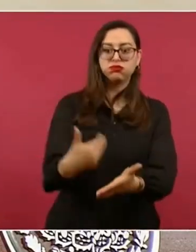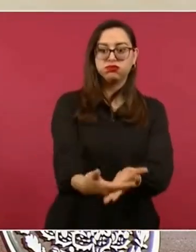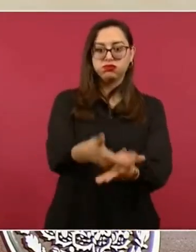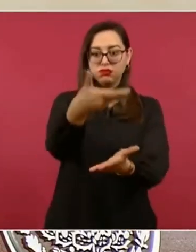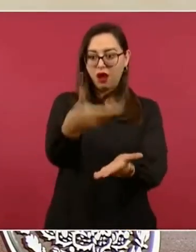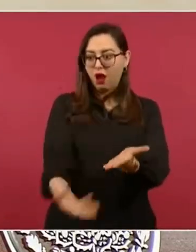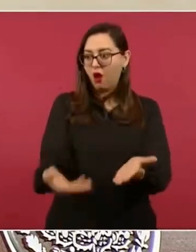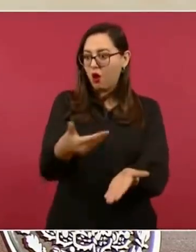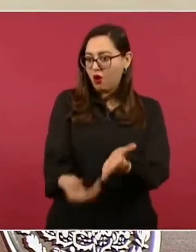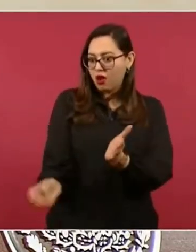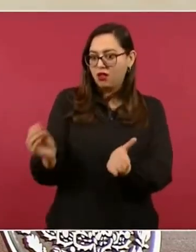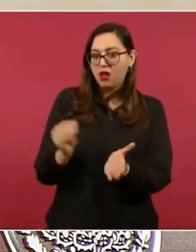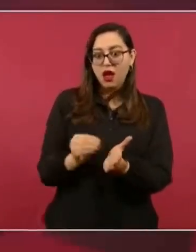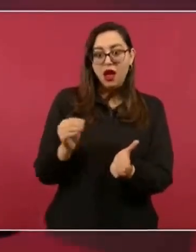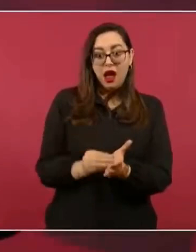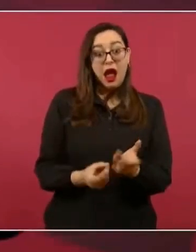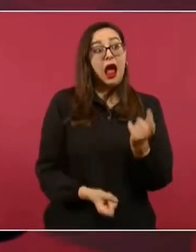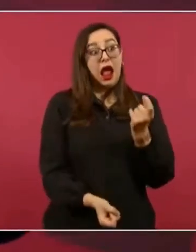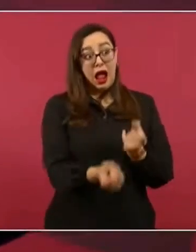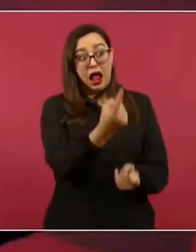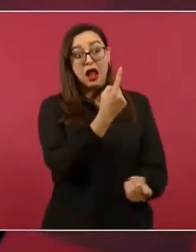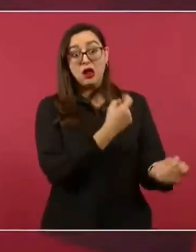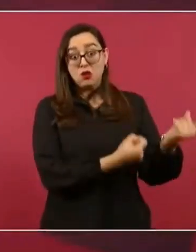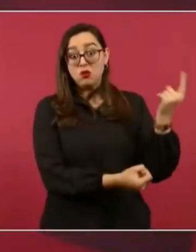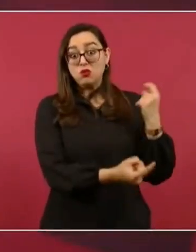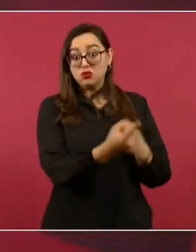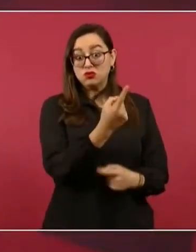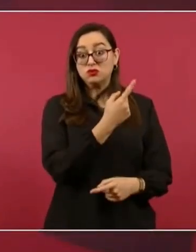ya algunos ya los han eliminado,